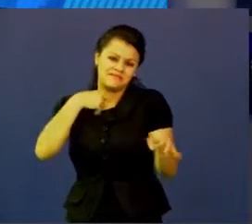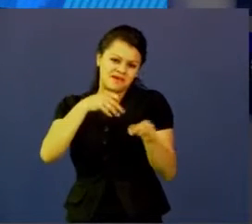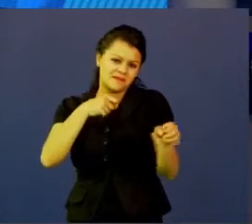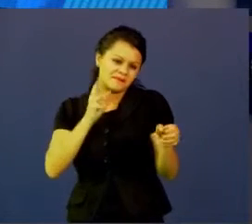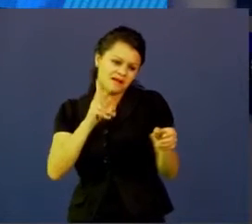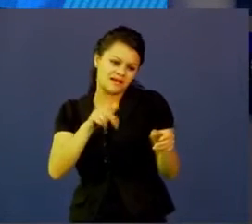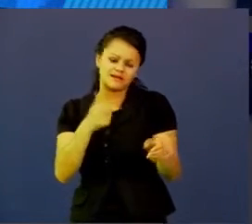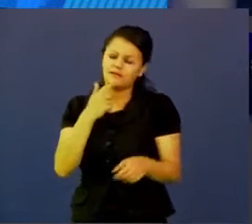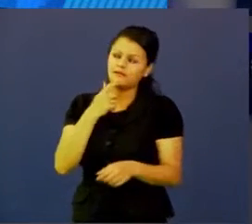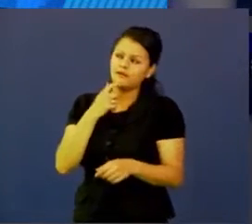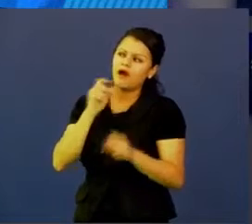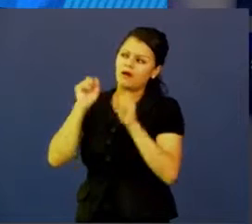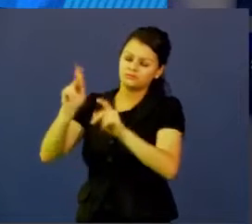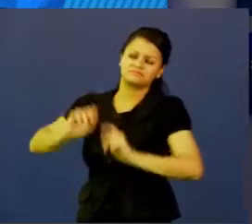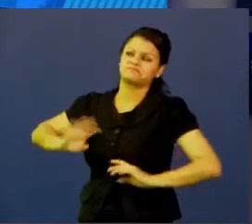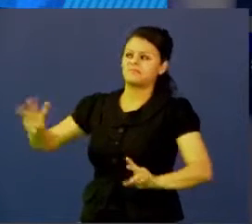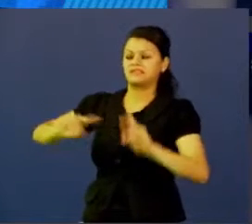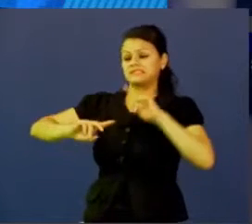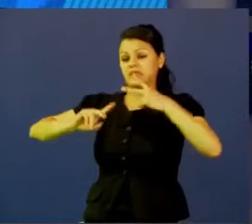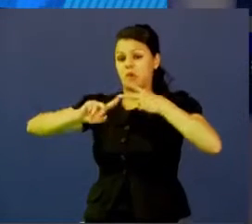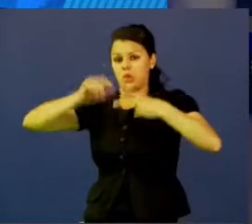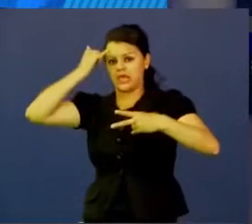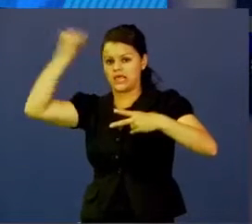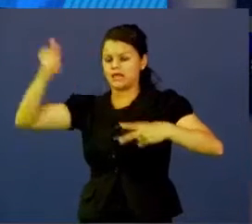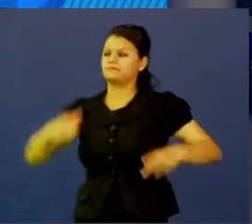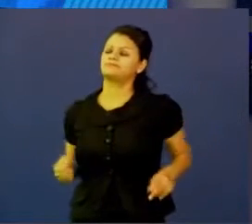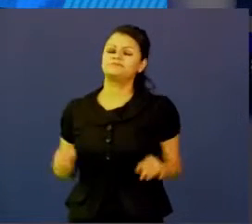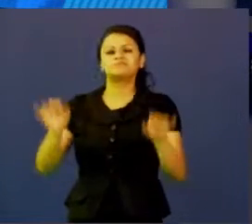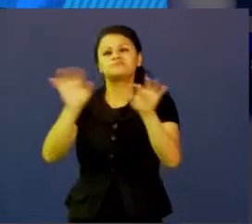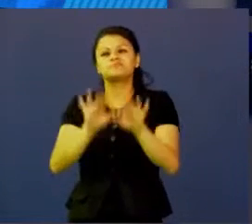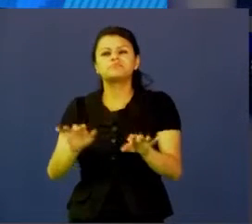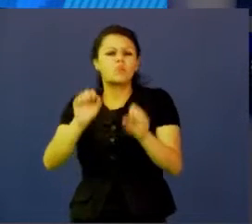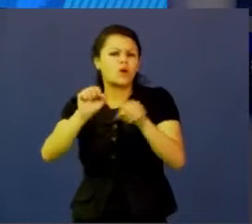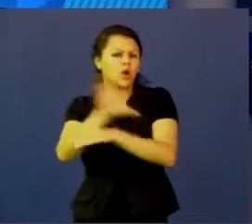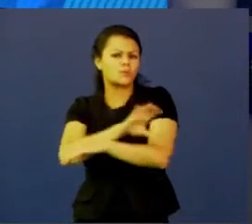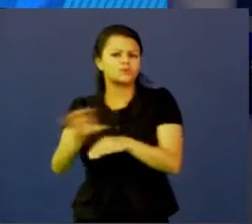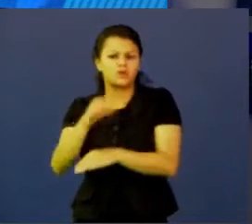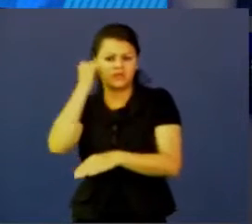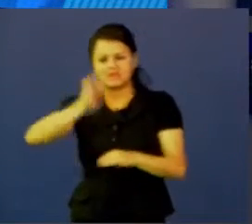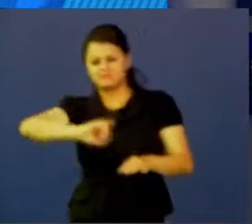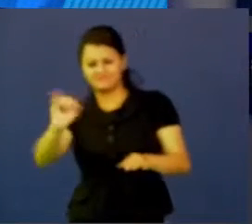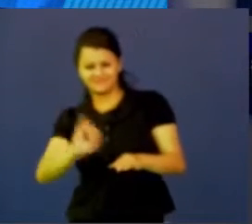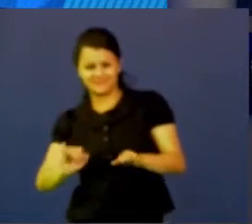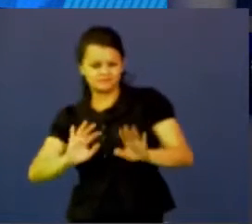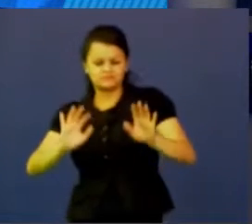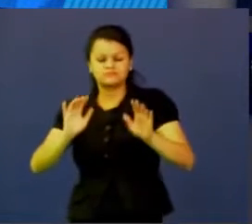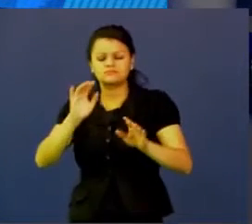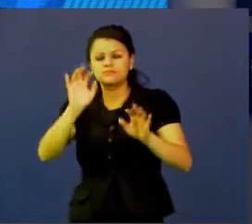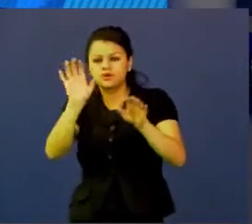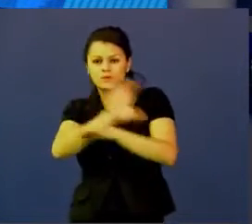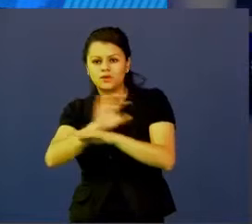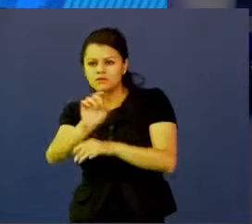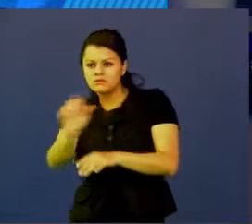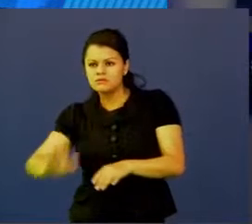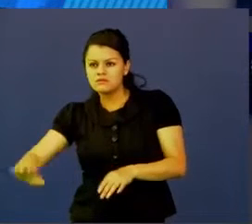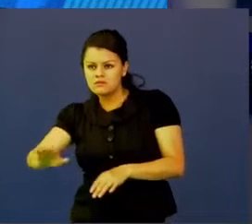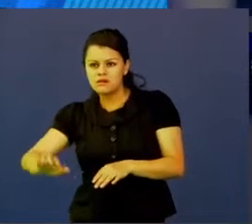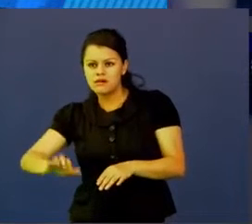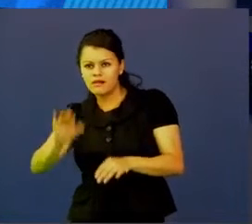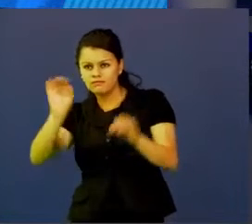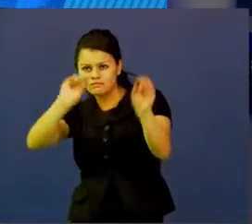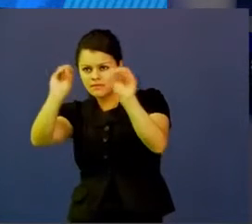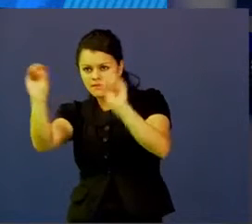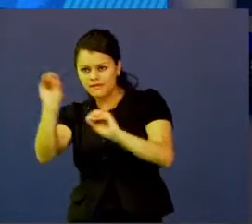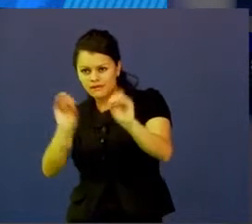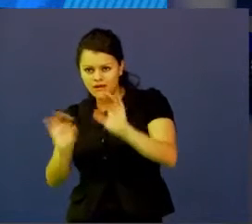ya un plano en computador. Hace ese plano en computador, se lo muestra a la familia, y de nuevo hay un testeo de ese